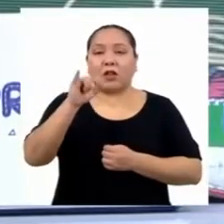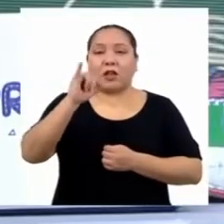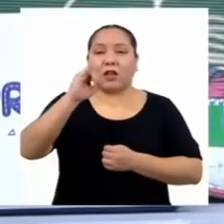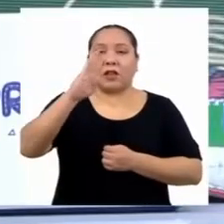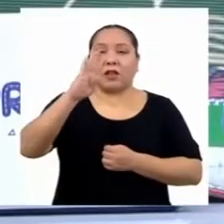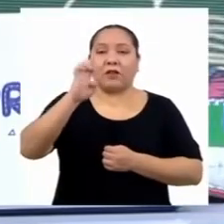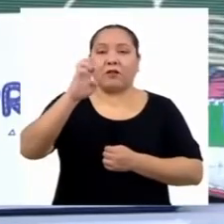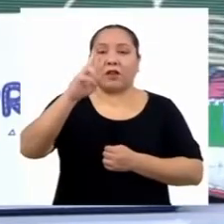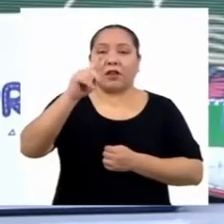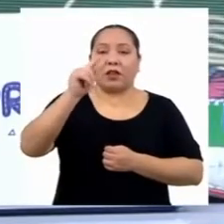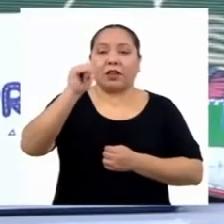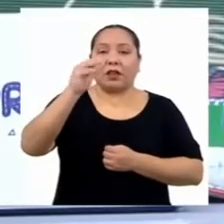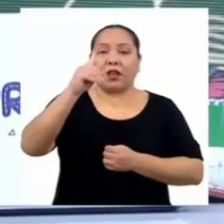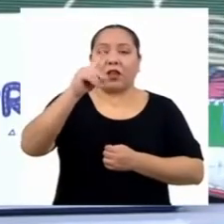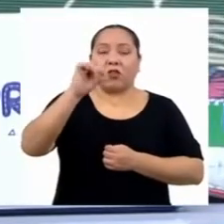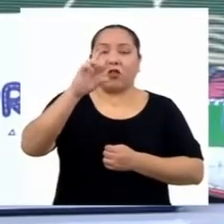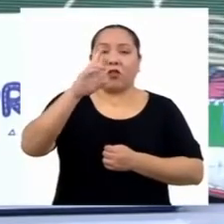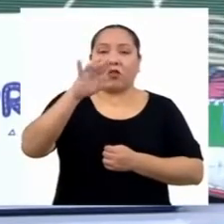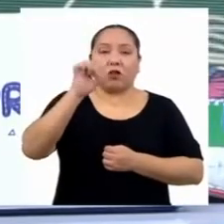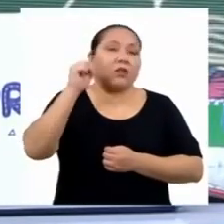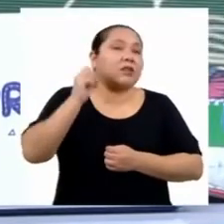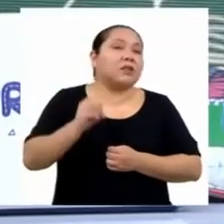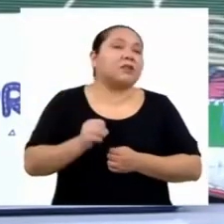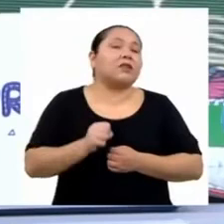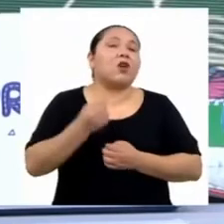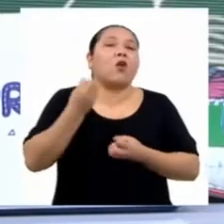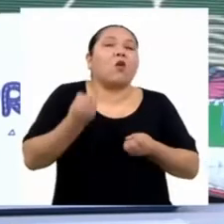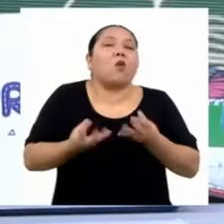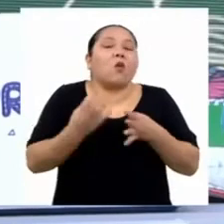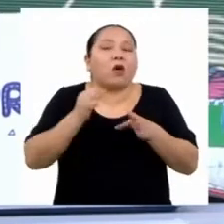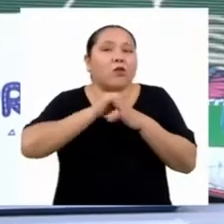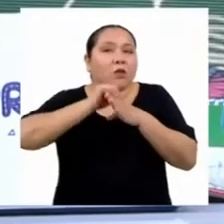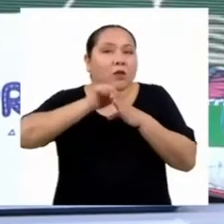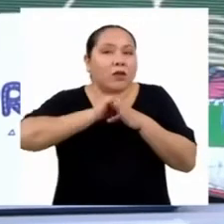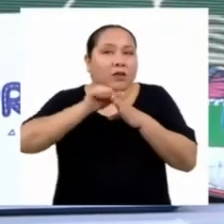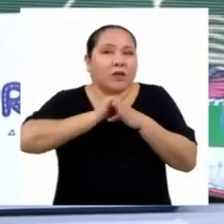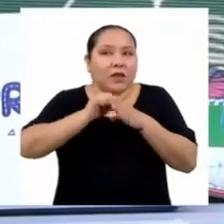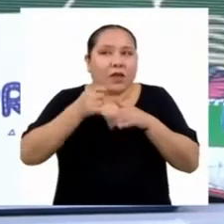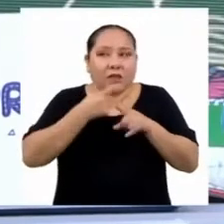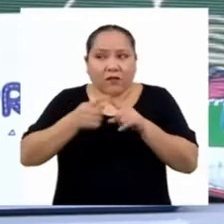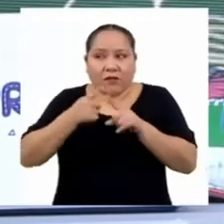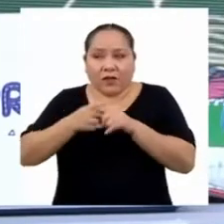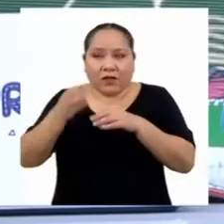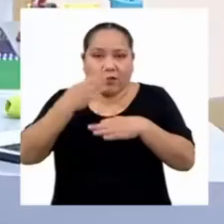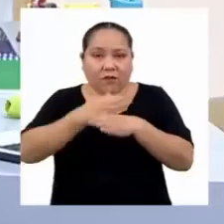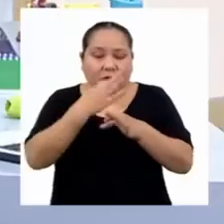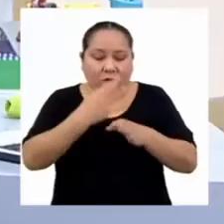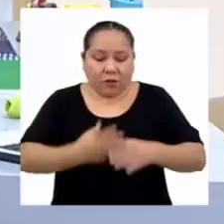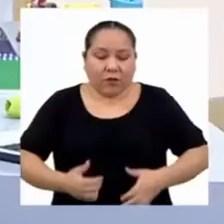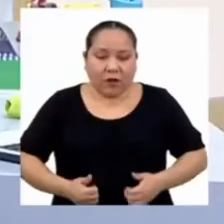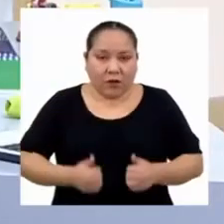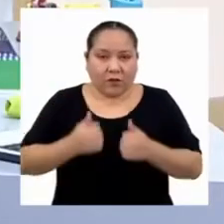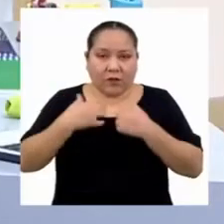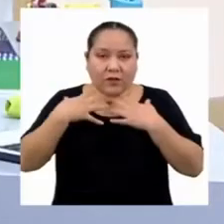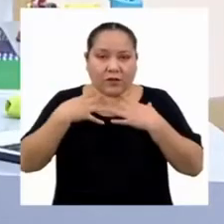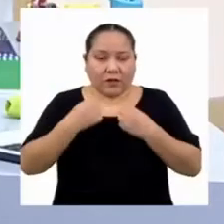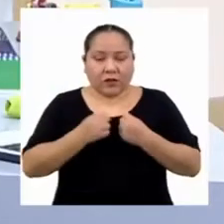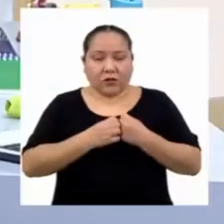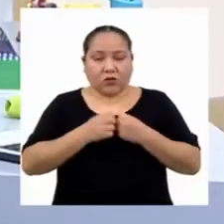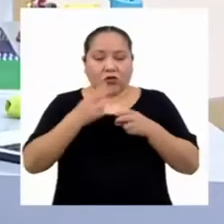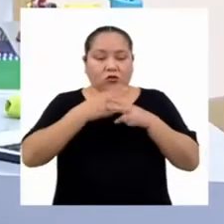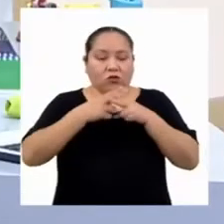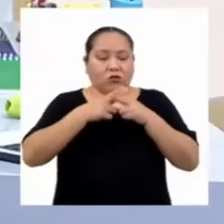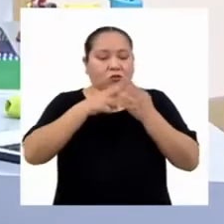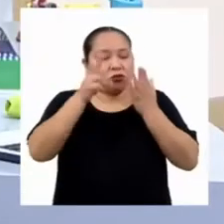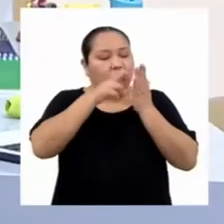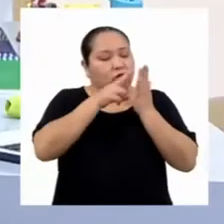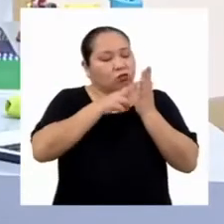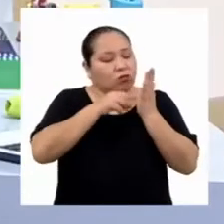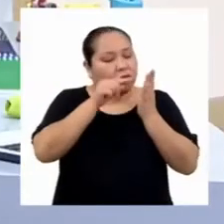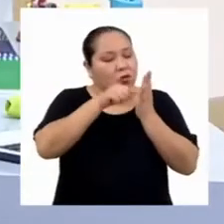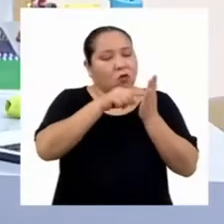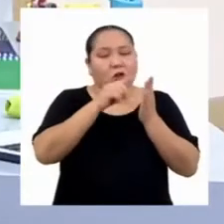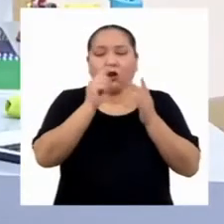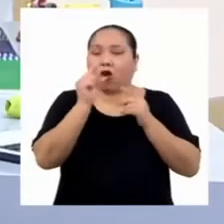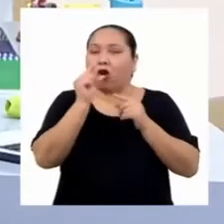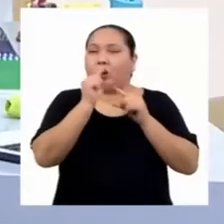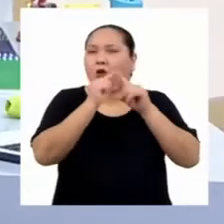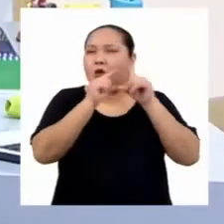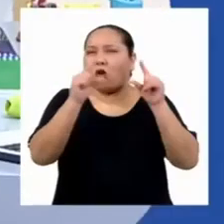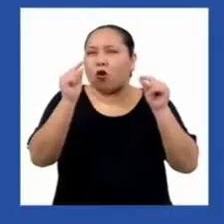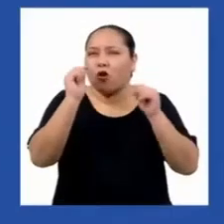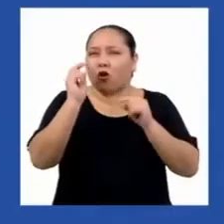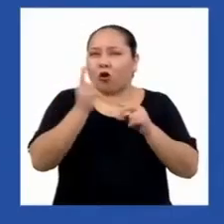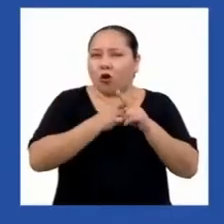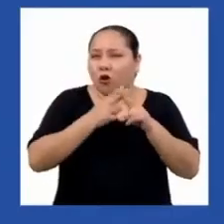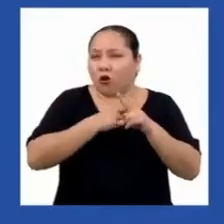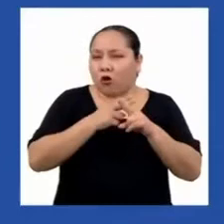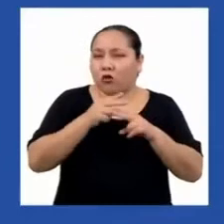es conocer qué tanto practican estas personas hábitos para llevar una vida saludable. He redactado un pequeño encabezado y creo que quedaría